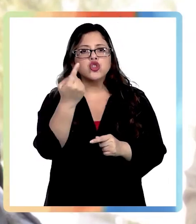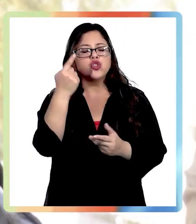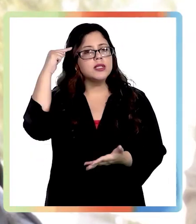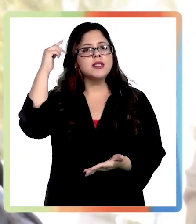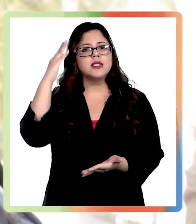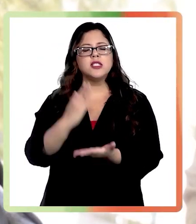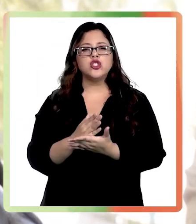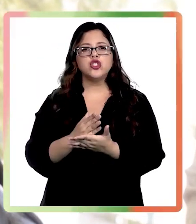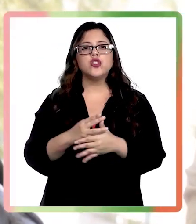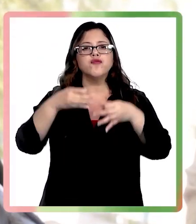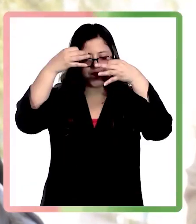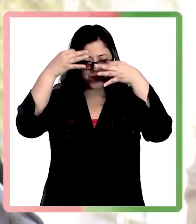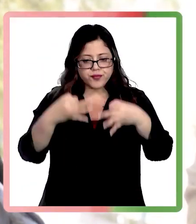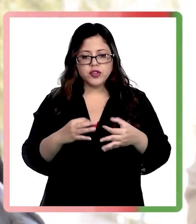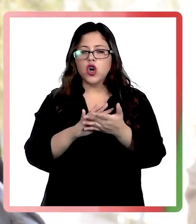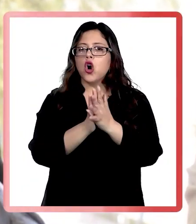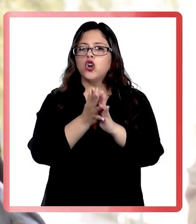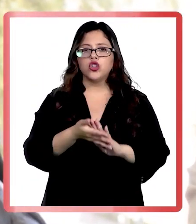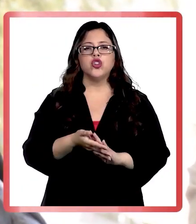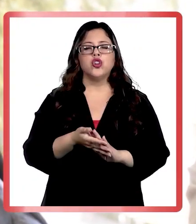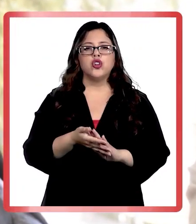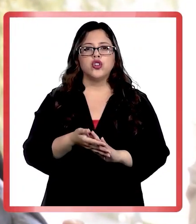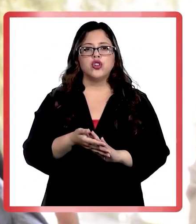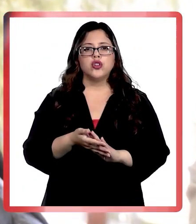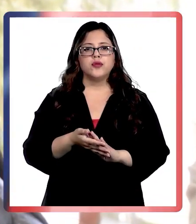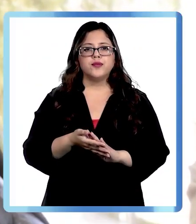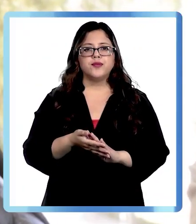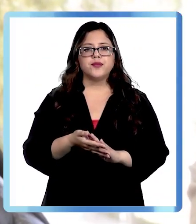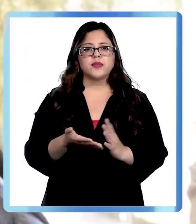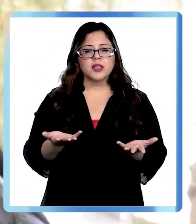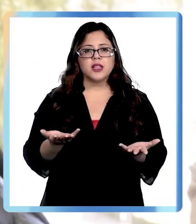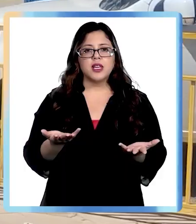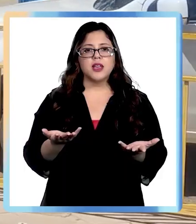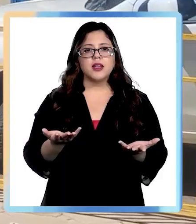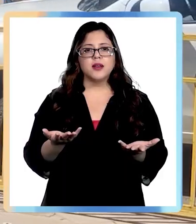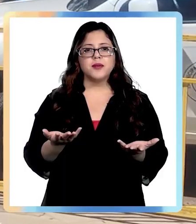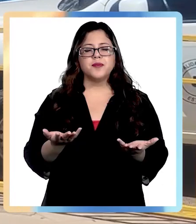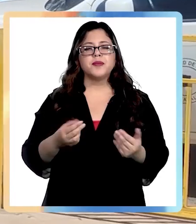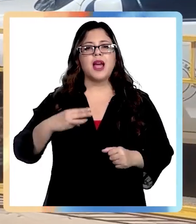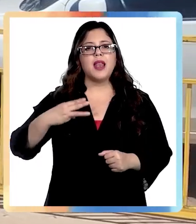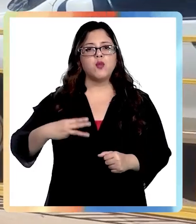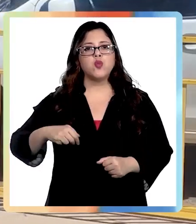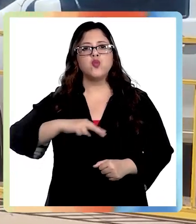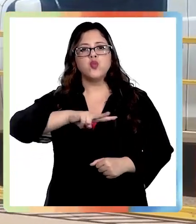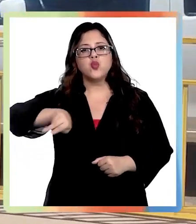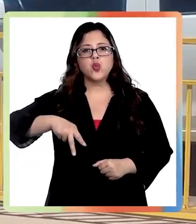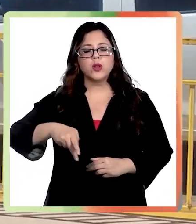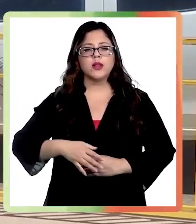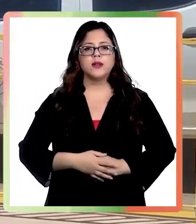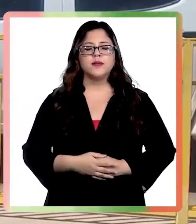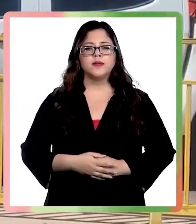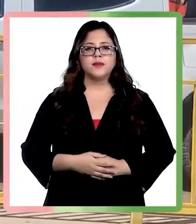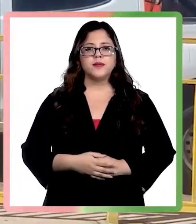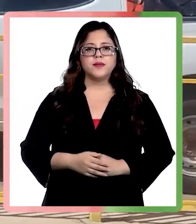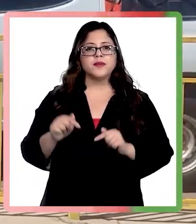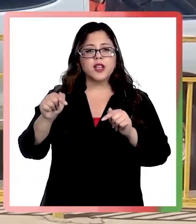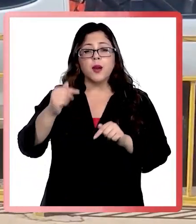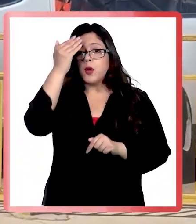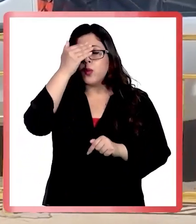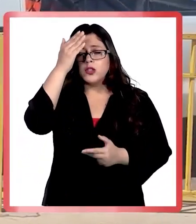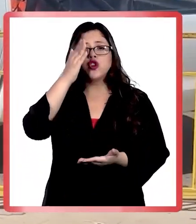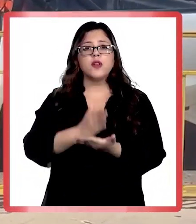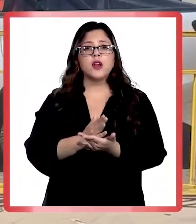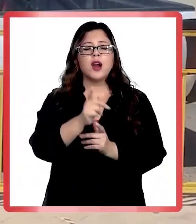con toda la fuerza que corresponde a nuestro quehacer municipal. Preocupación que también obligó a los